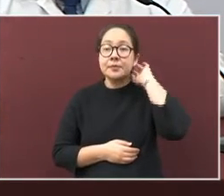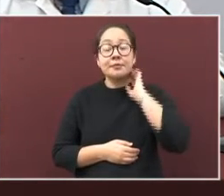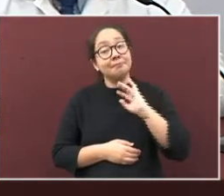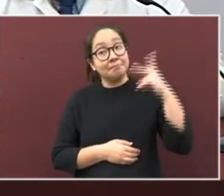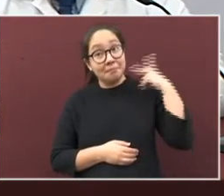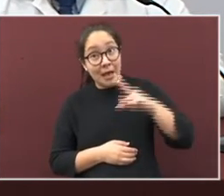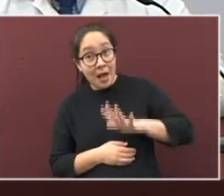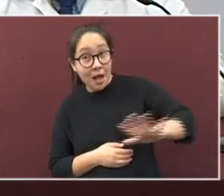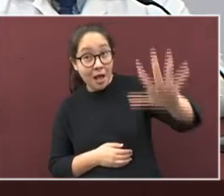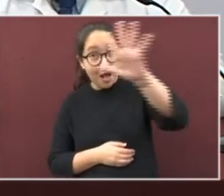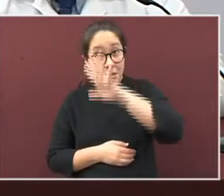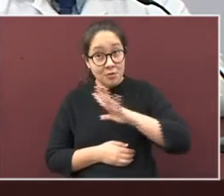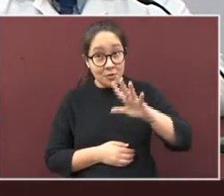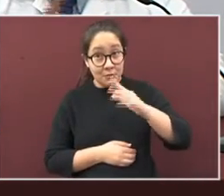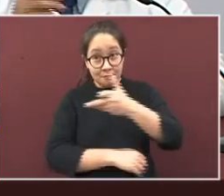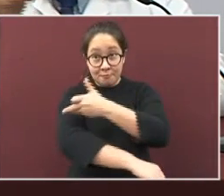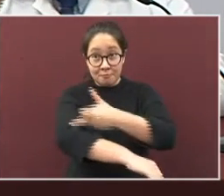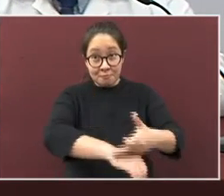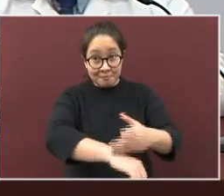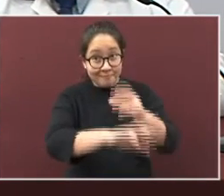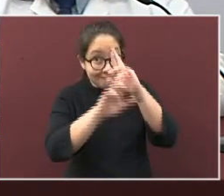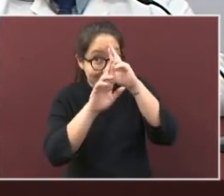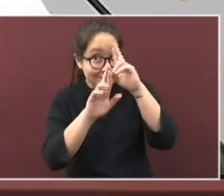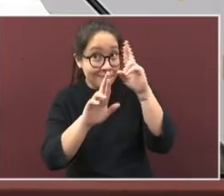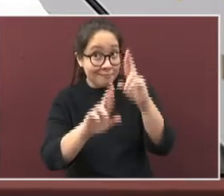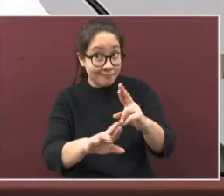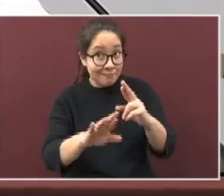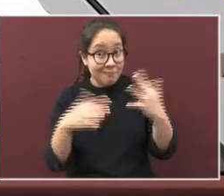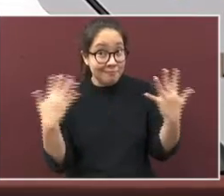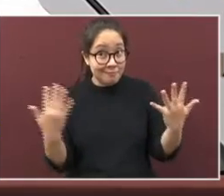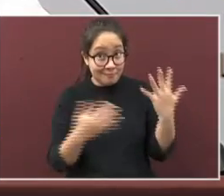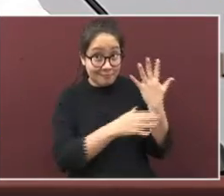Respetable familia veracruzana, ¿ya la escucharon?